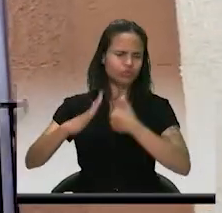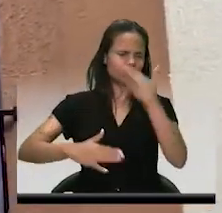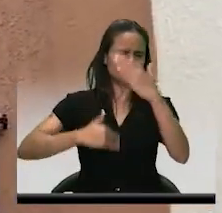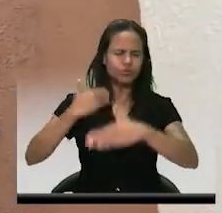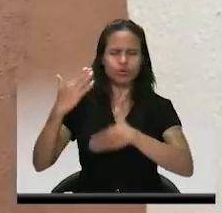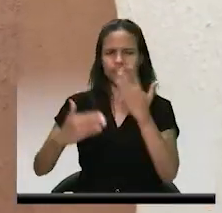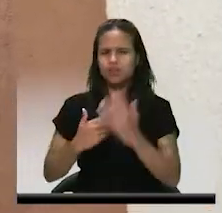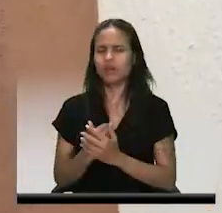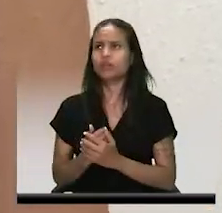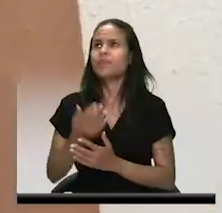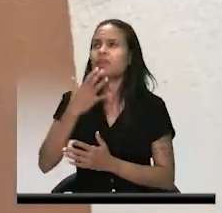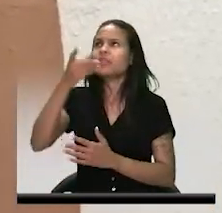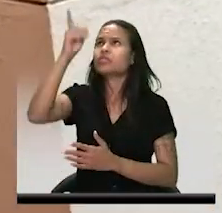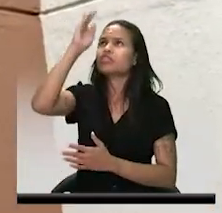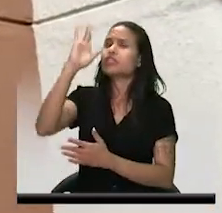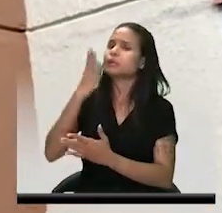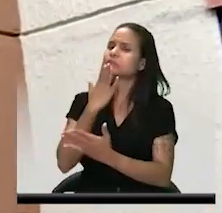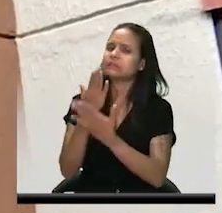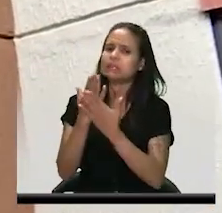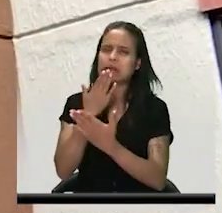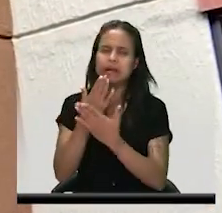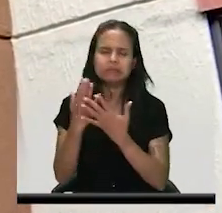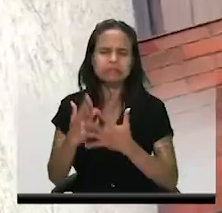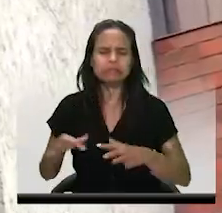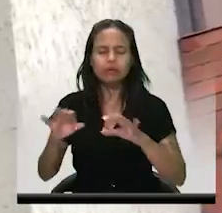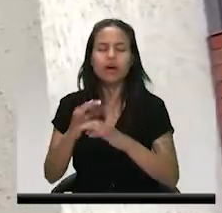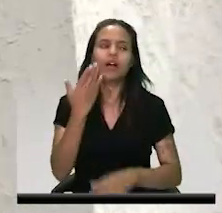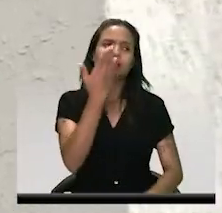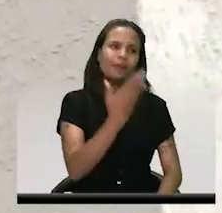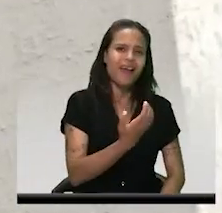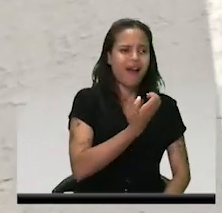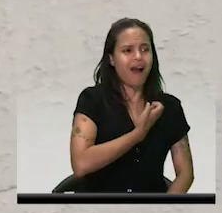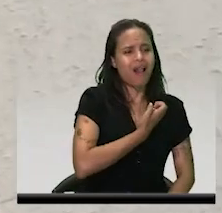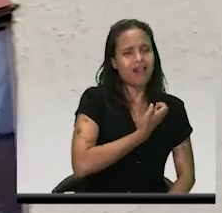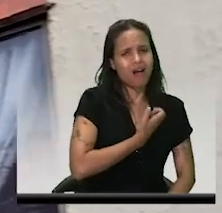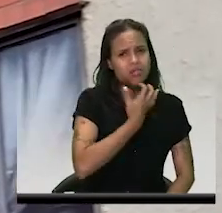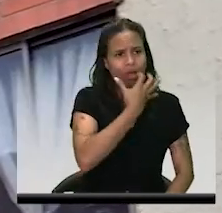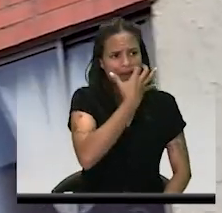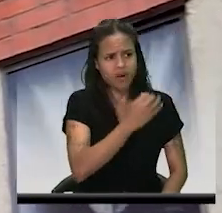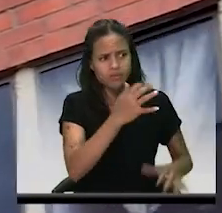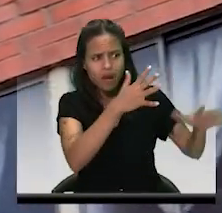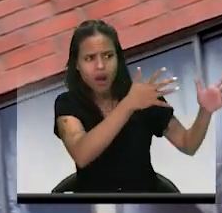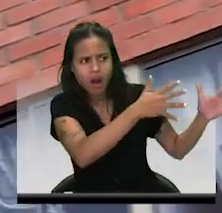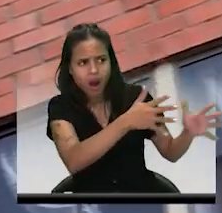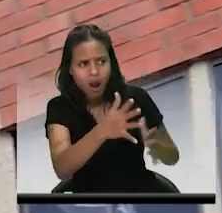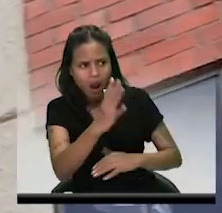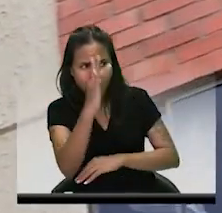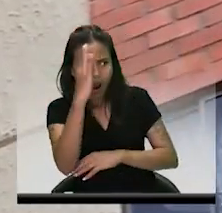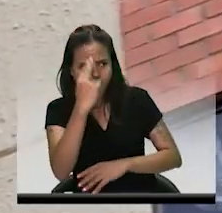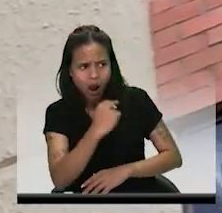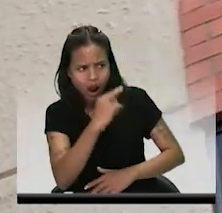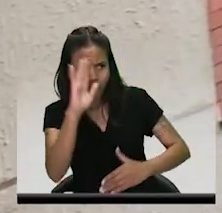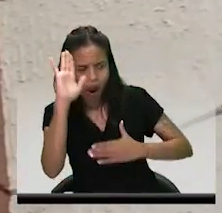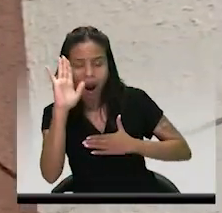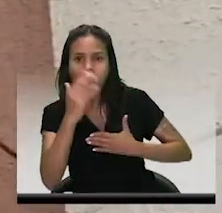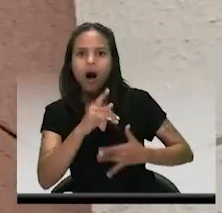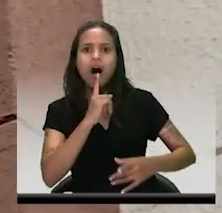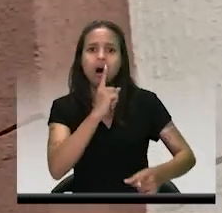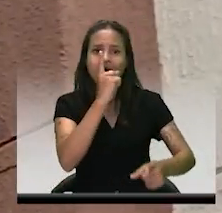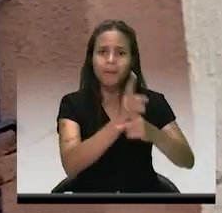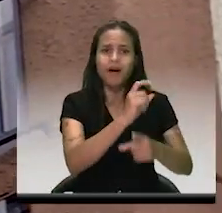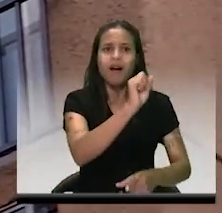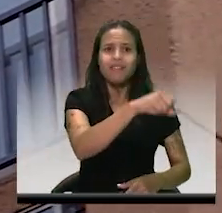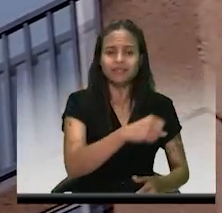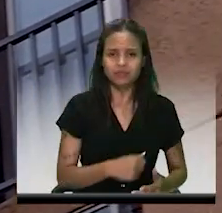a Dios primero que todo y al señor alcalde que nos cumplió con la promesa de la fachada. Pues un